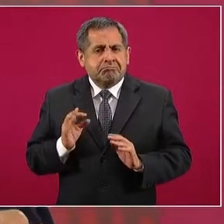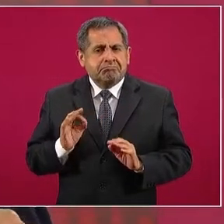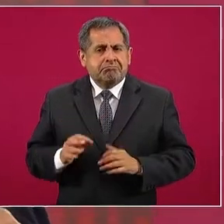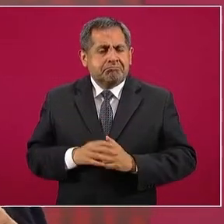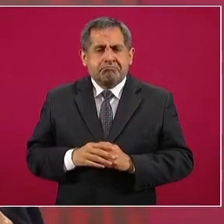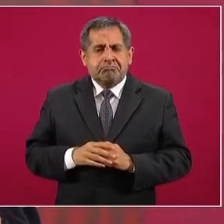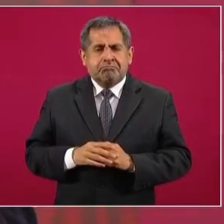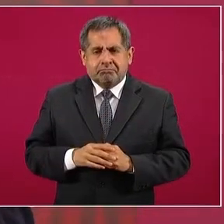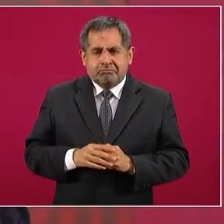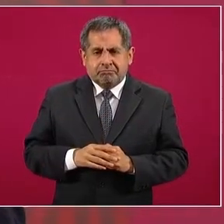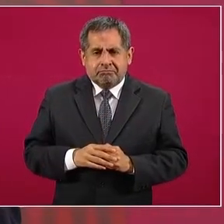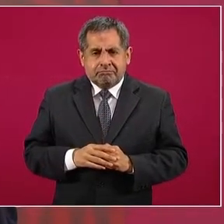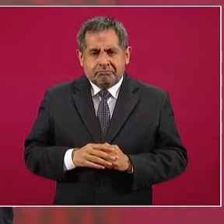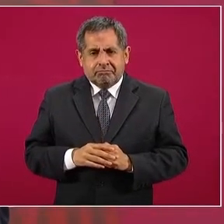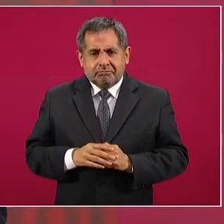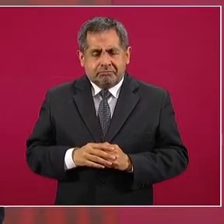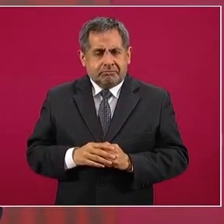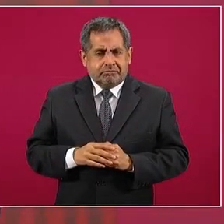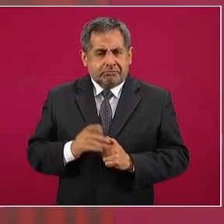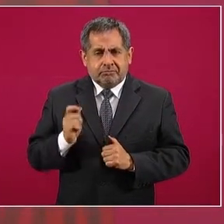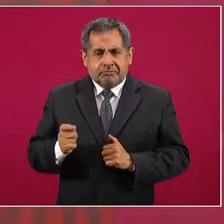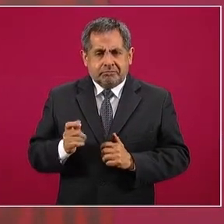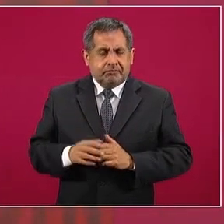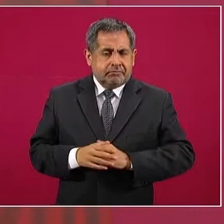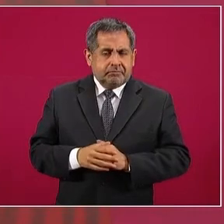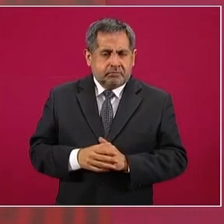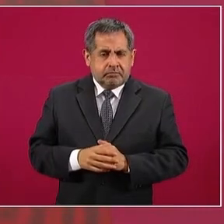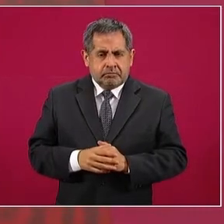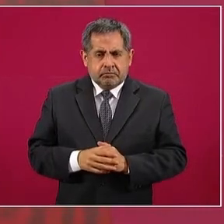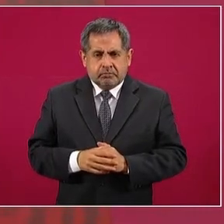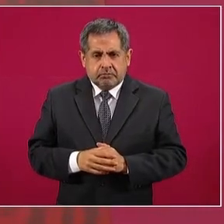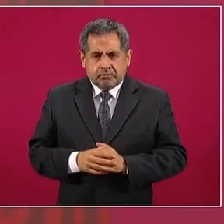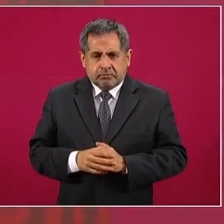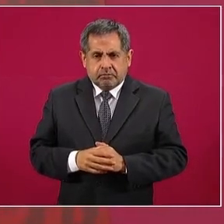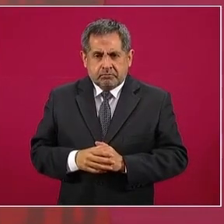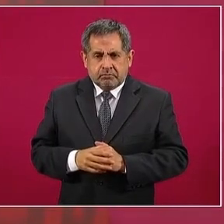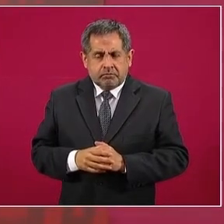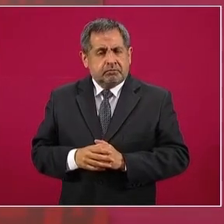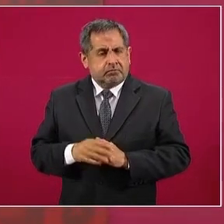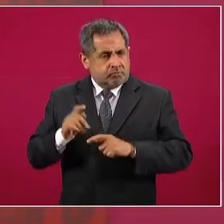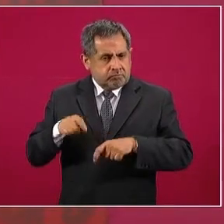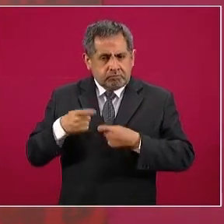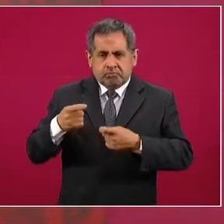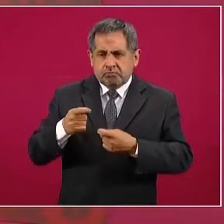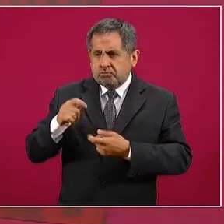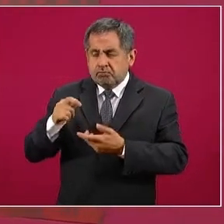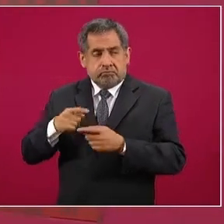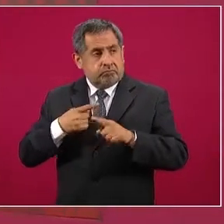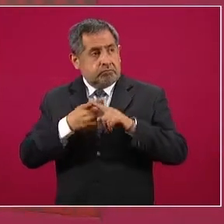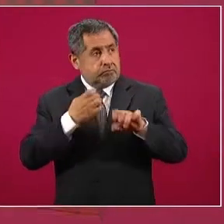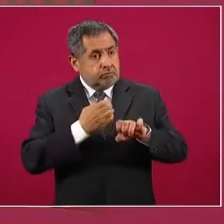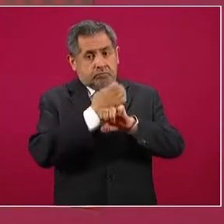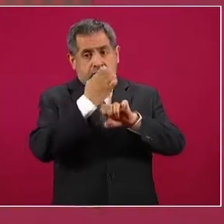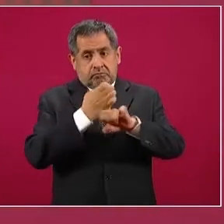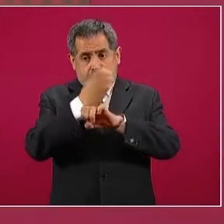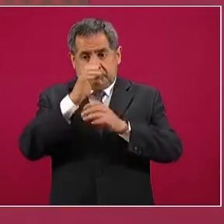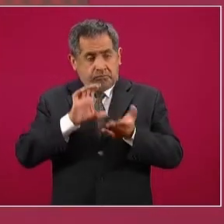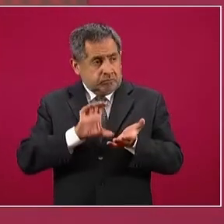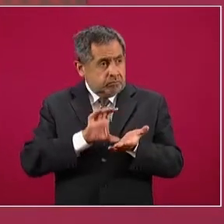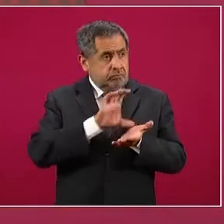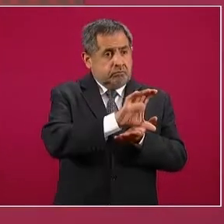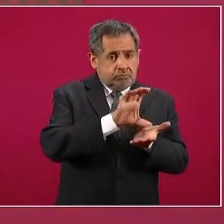se les han dejado de entregar las participaciones a los estados, a los